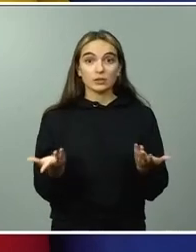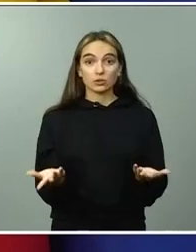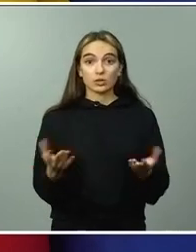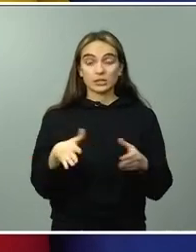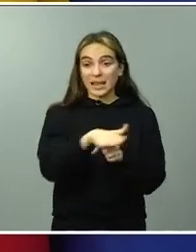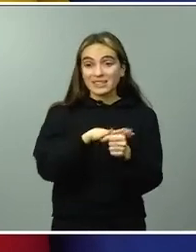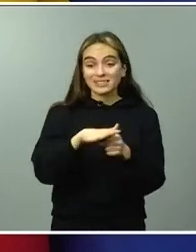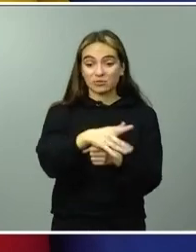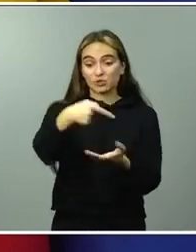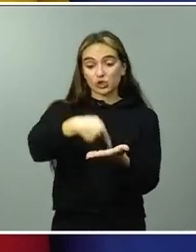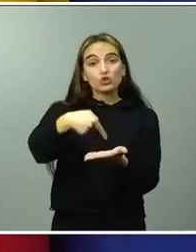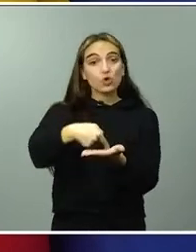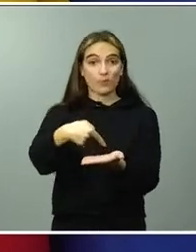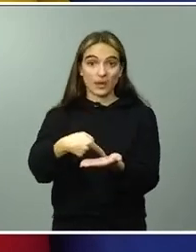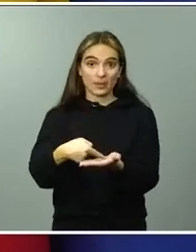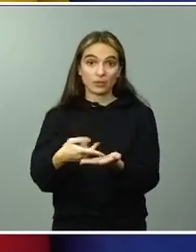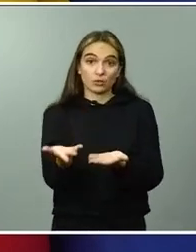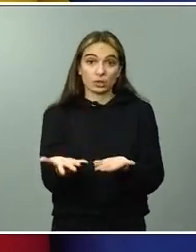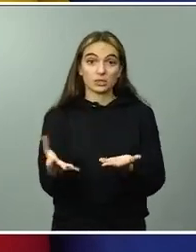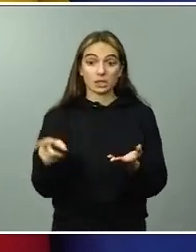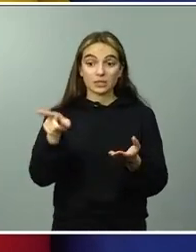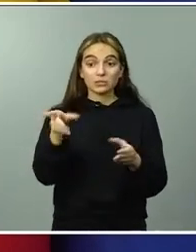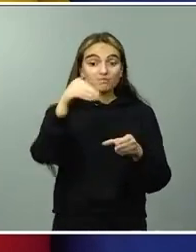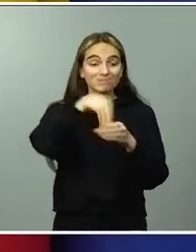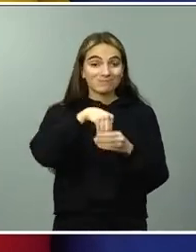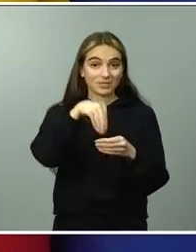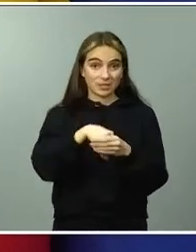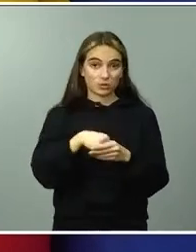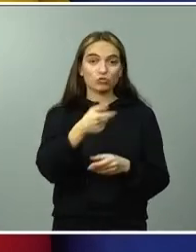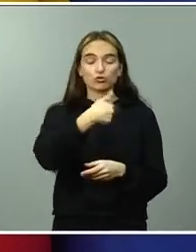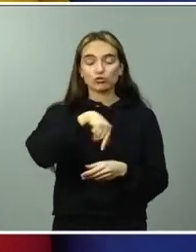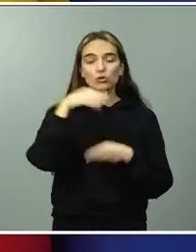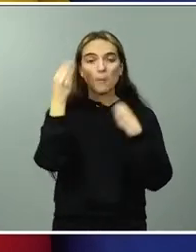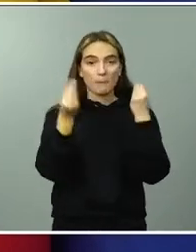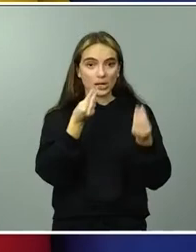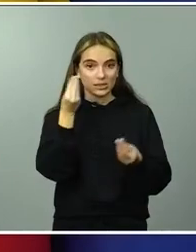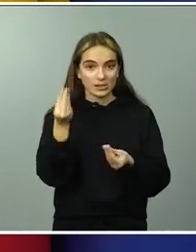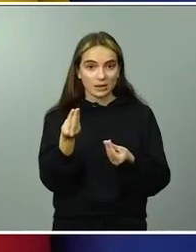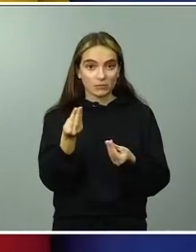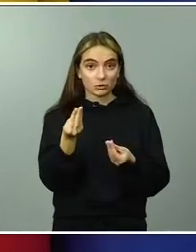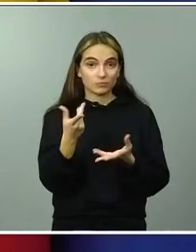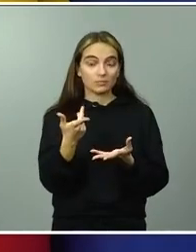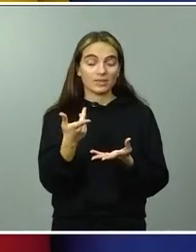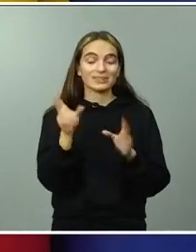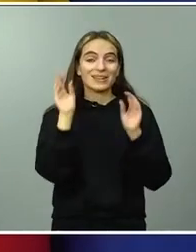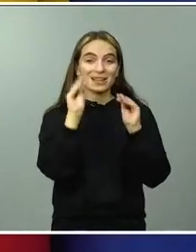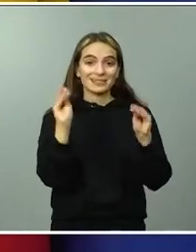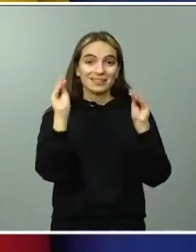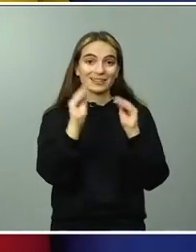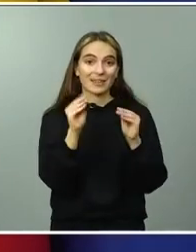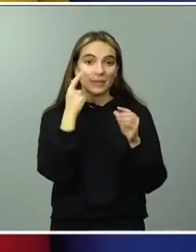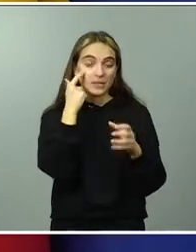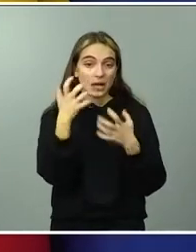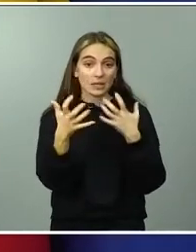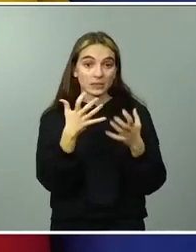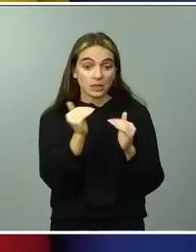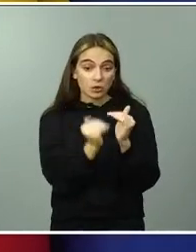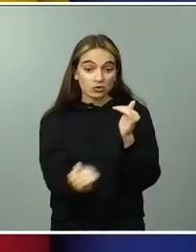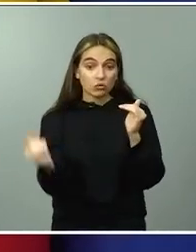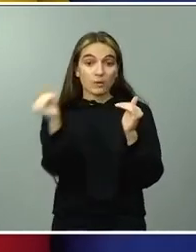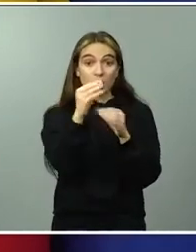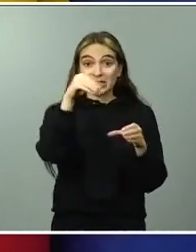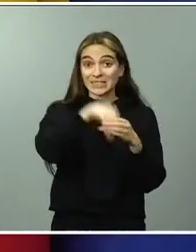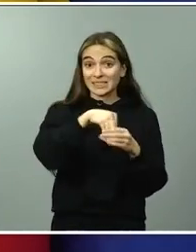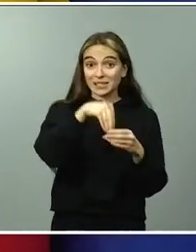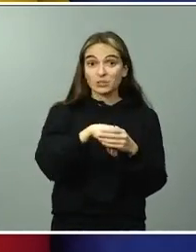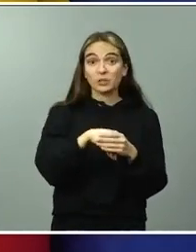trasladado y nos parecía importante que dentro de las enseñanzas artísticas superiores se recogiera por primera vez, como digo, las enseñanzas de